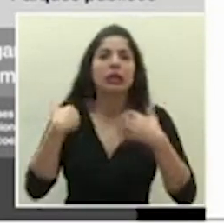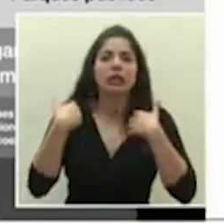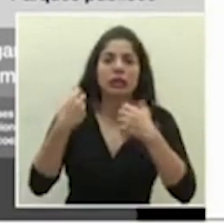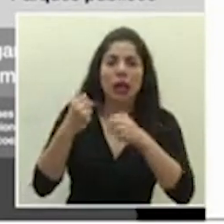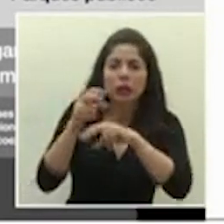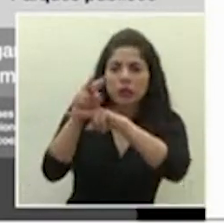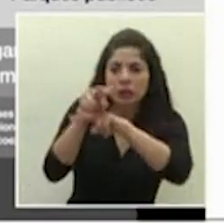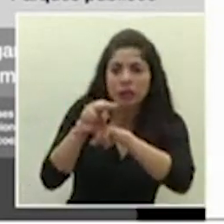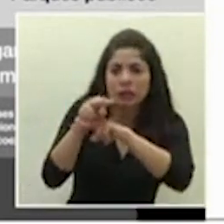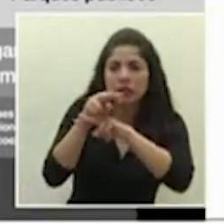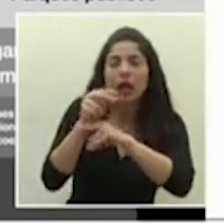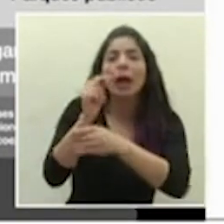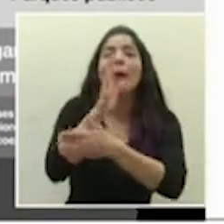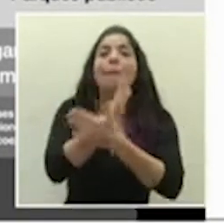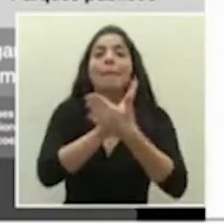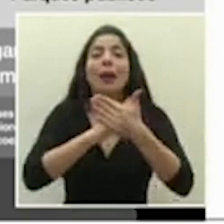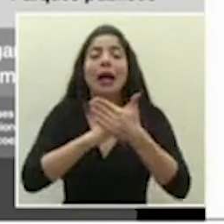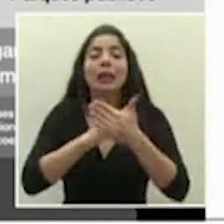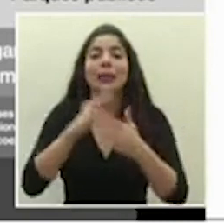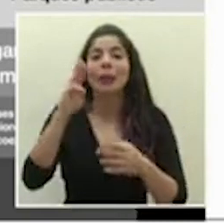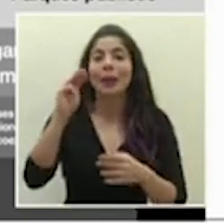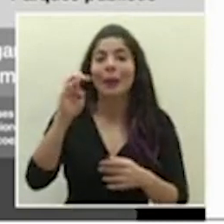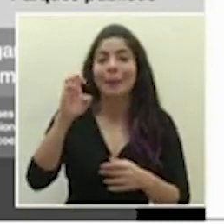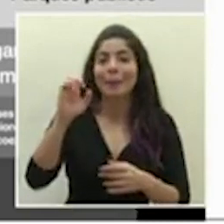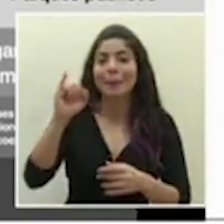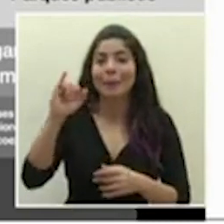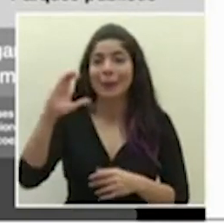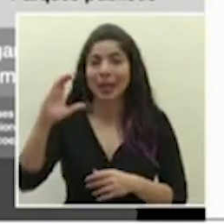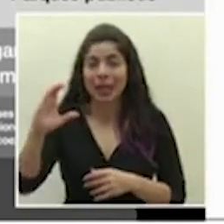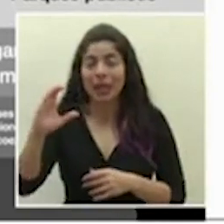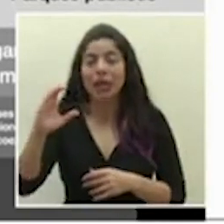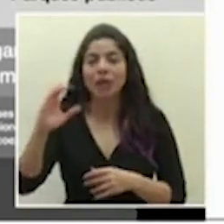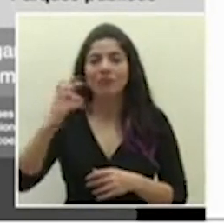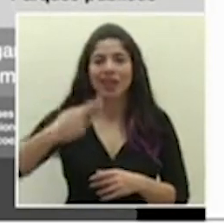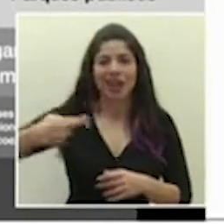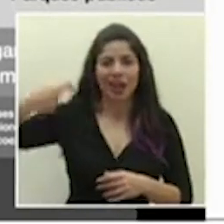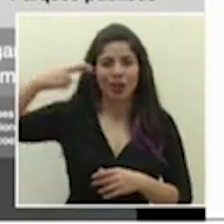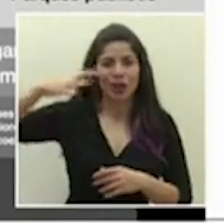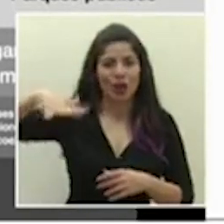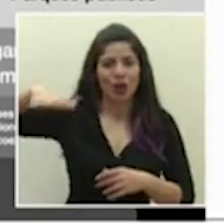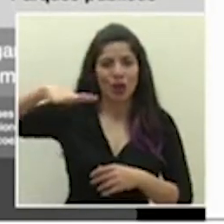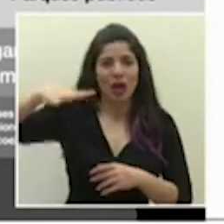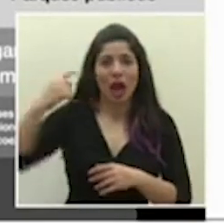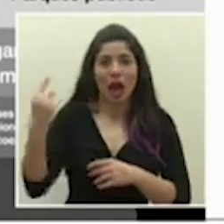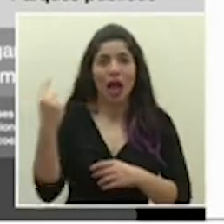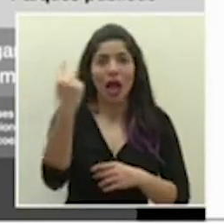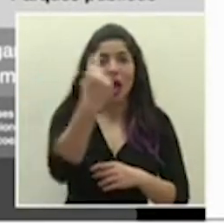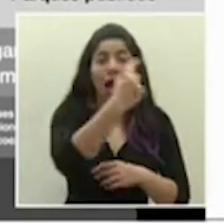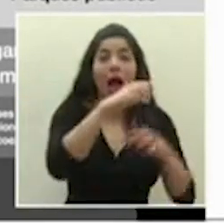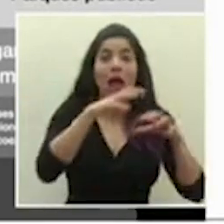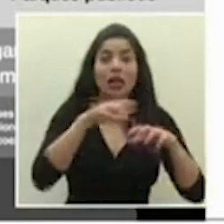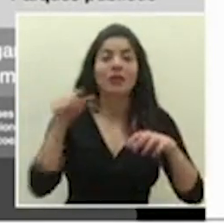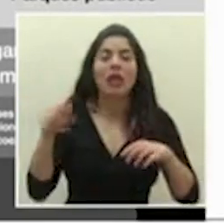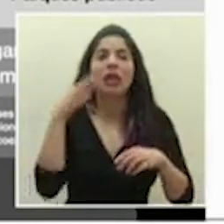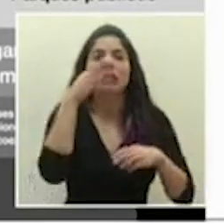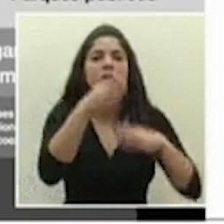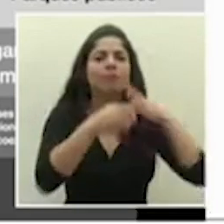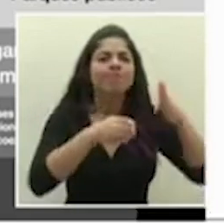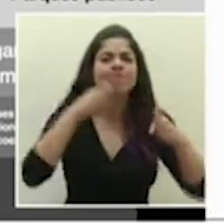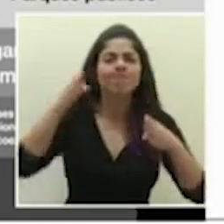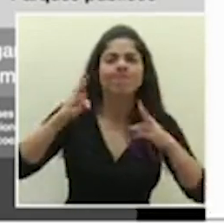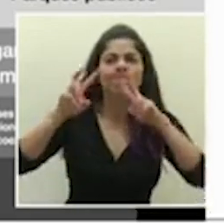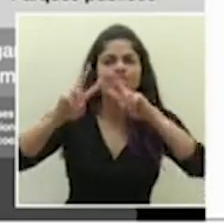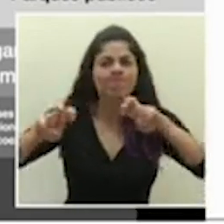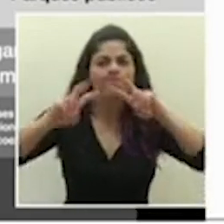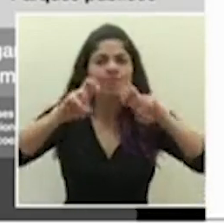parte del MEIC y los rectores correspondientes de cada actividad de que se estén cumpliendo con las